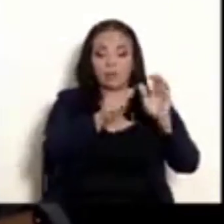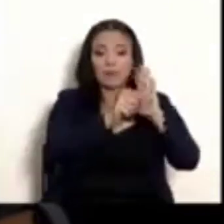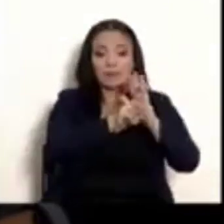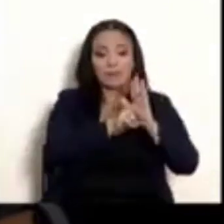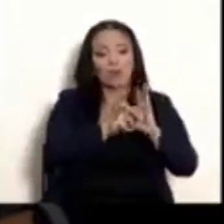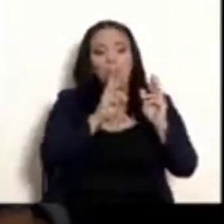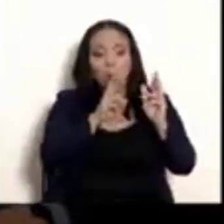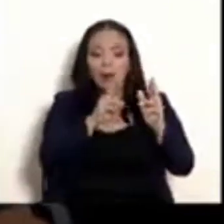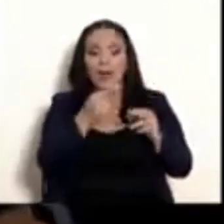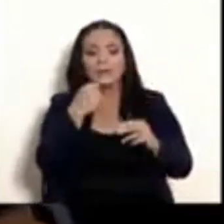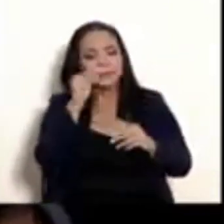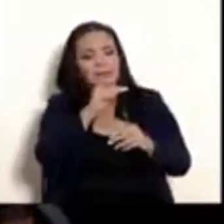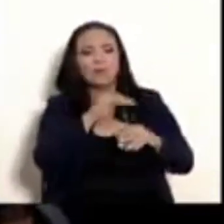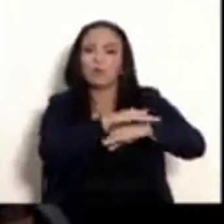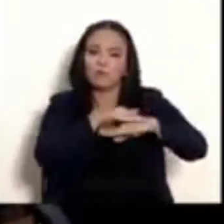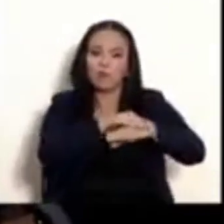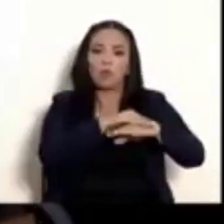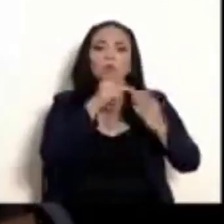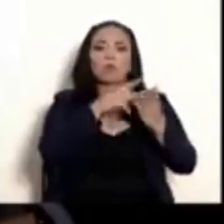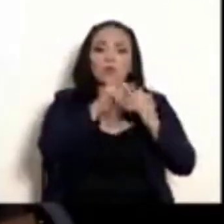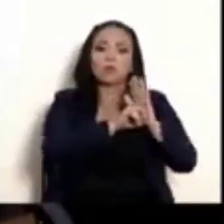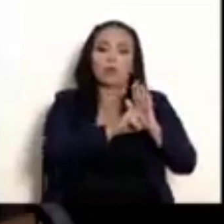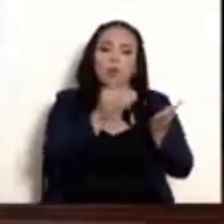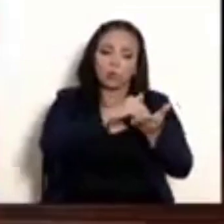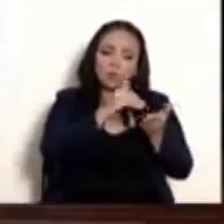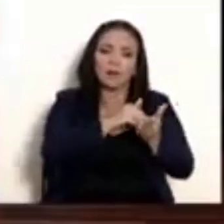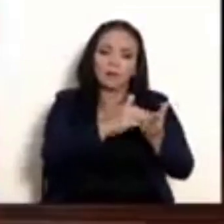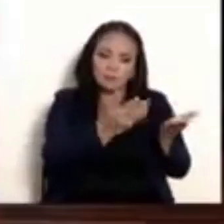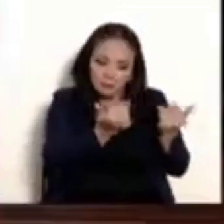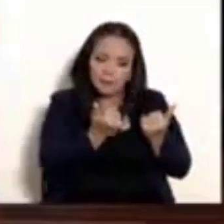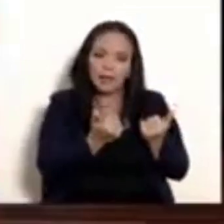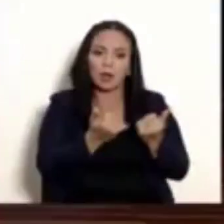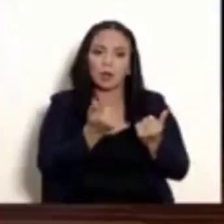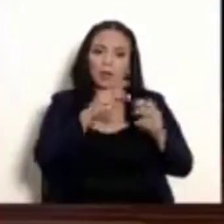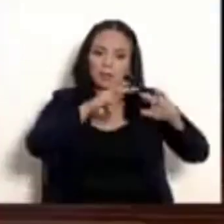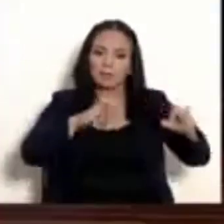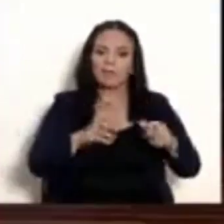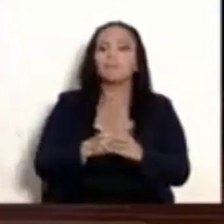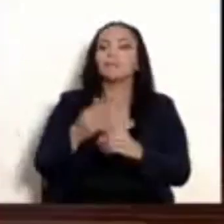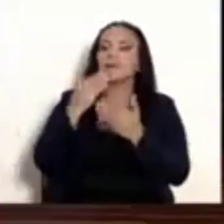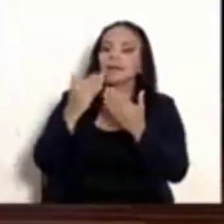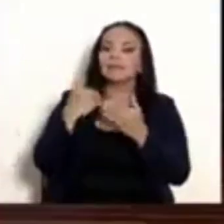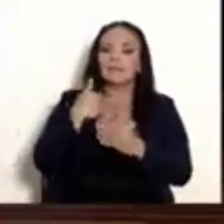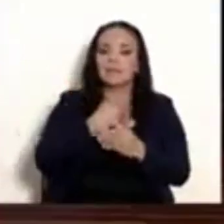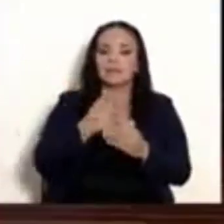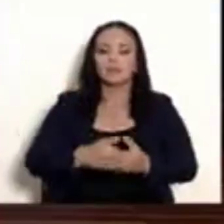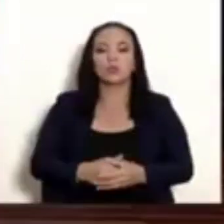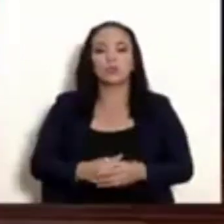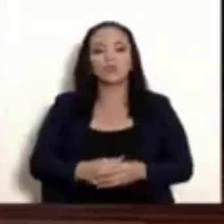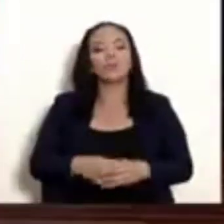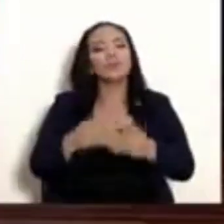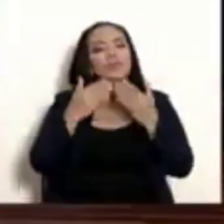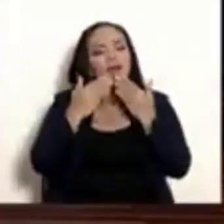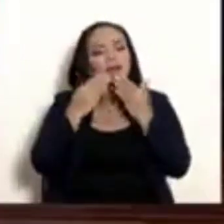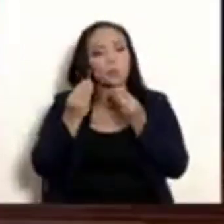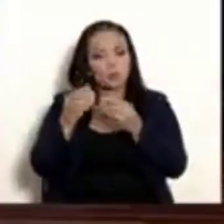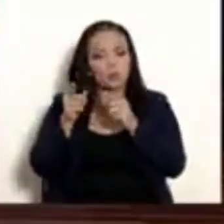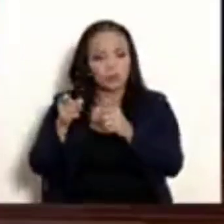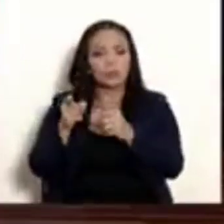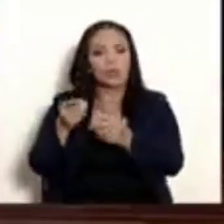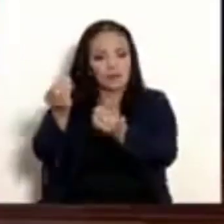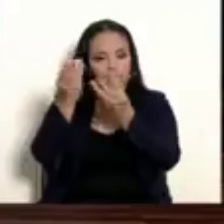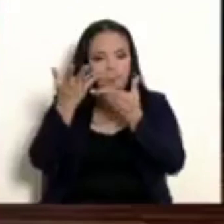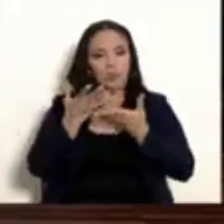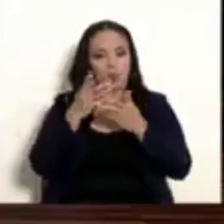de ley pueda nuevamente ser reactivado. Muchísimas gracias, señor ministro. no se me vaya. A usted le agradezco mucho el